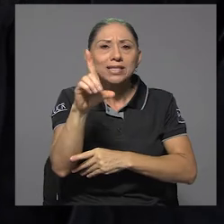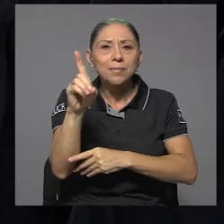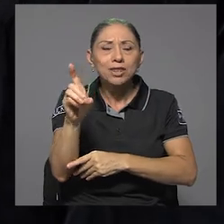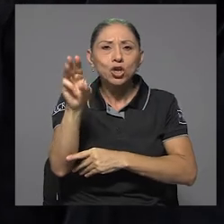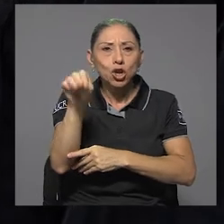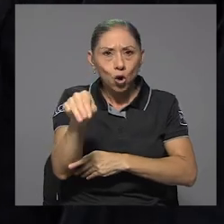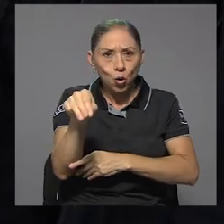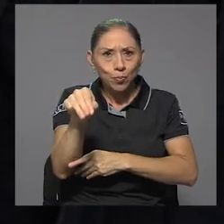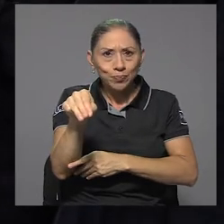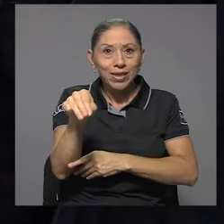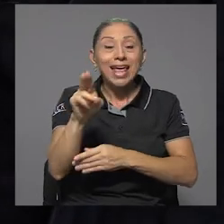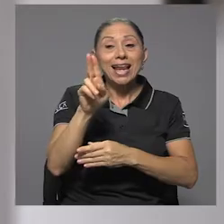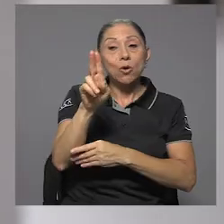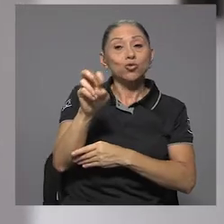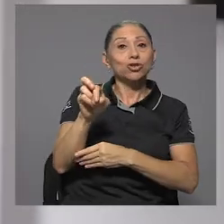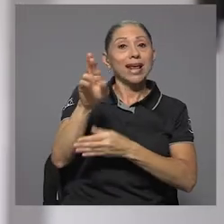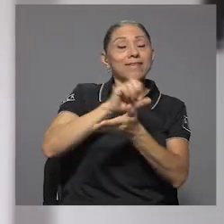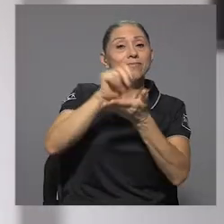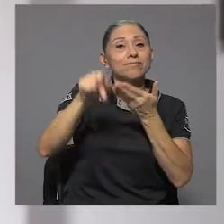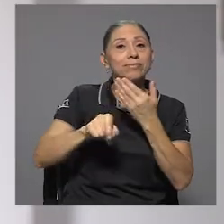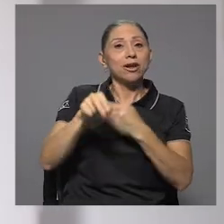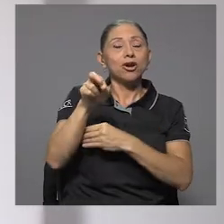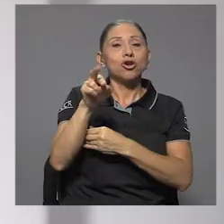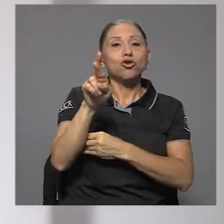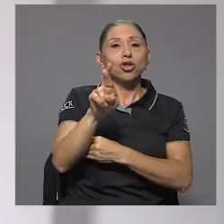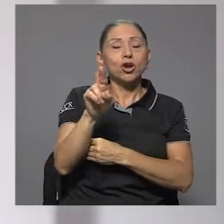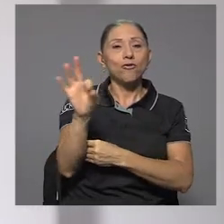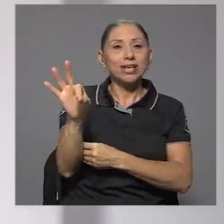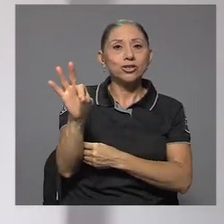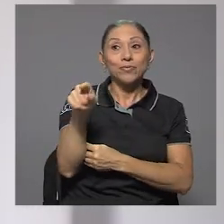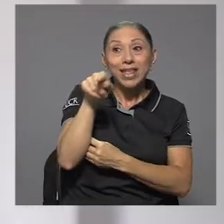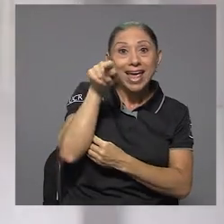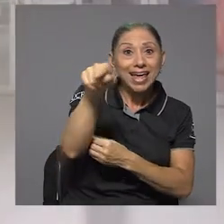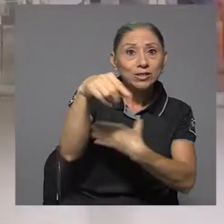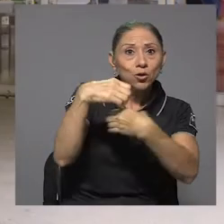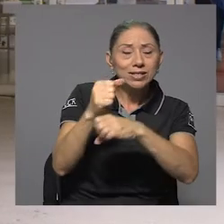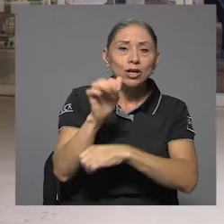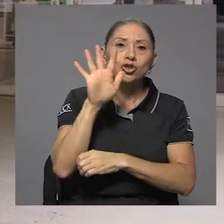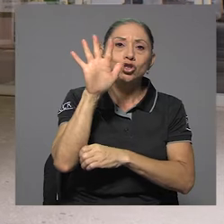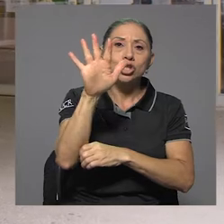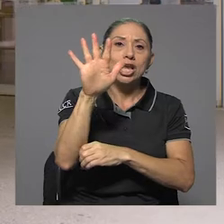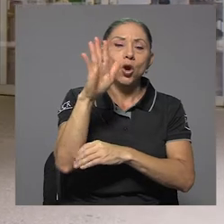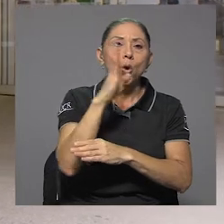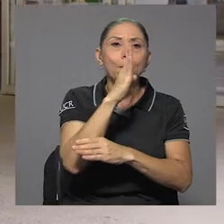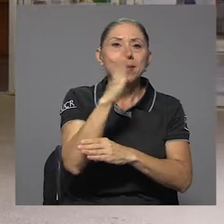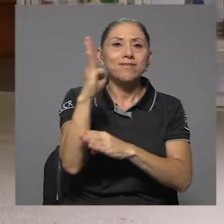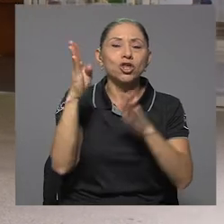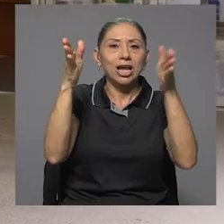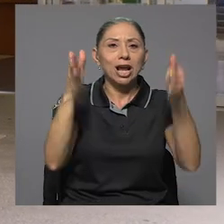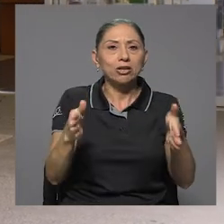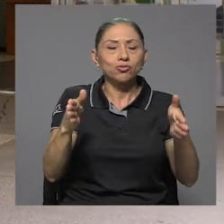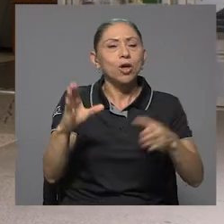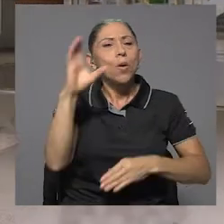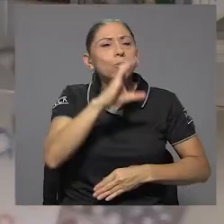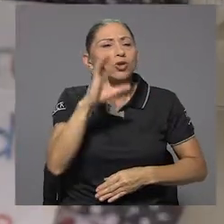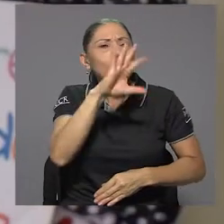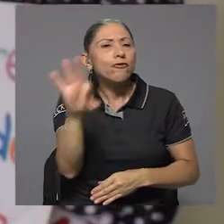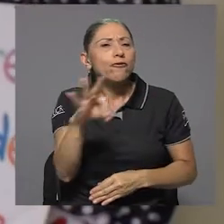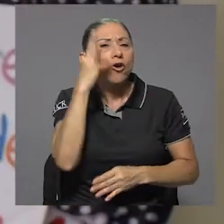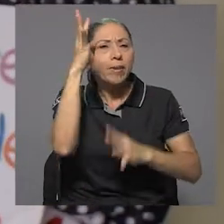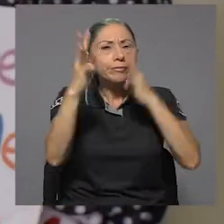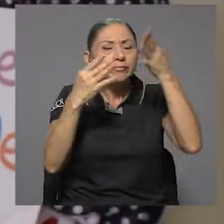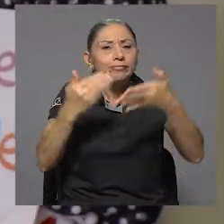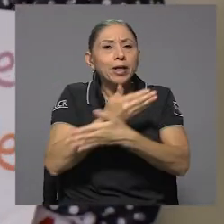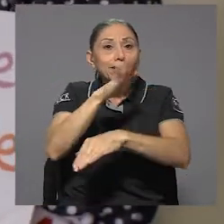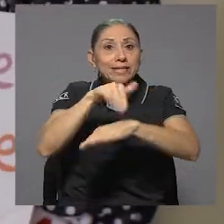Rodrigo Facio de la UCR. Ellos fueron obra de cinco bibliotecarios que buscaron una forma innovadora y llamativa de